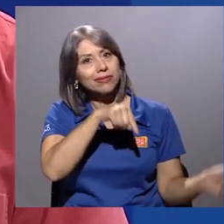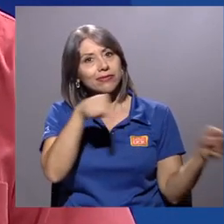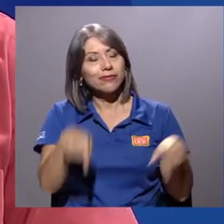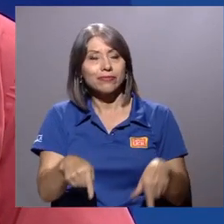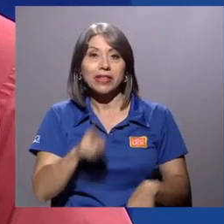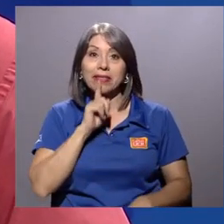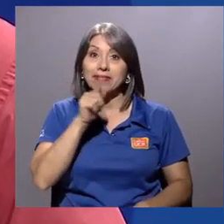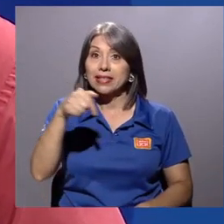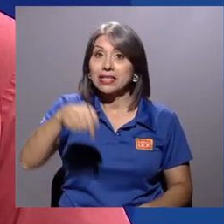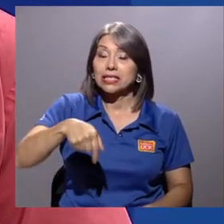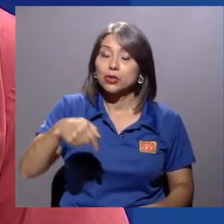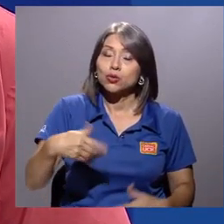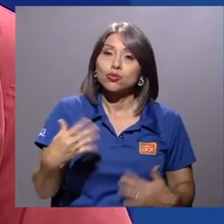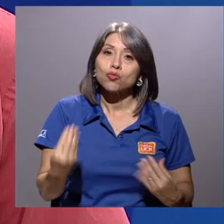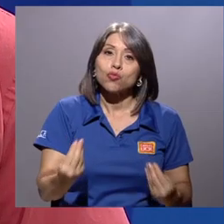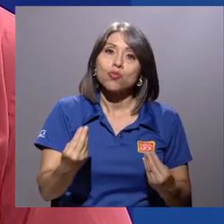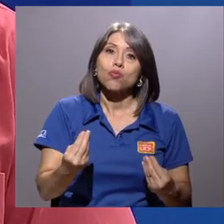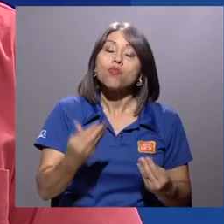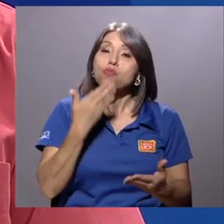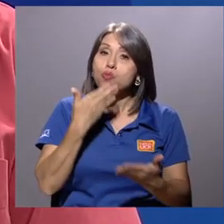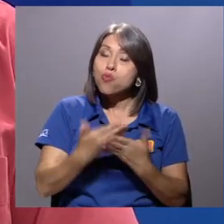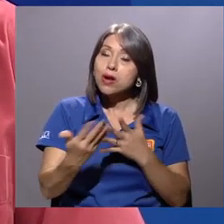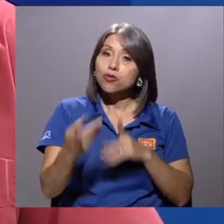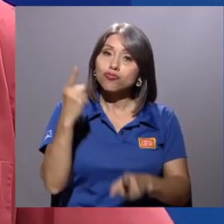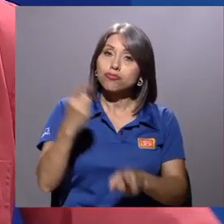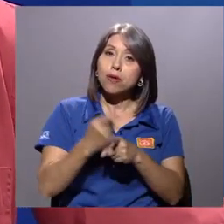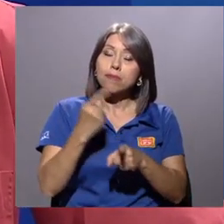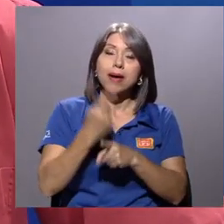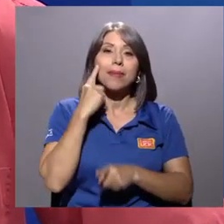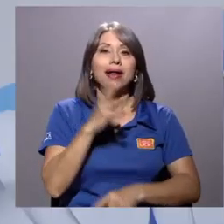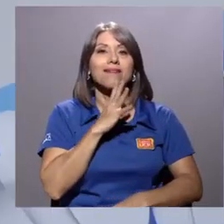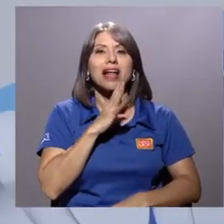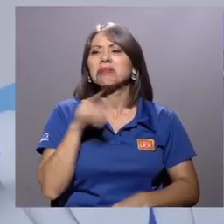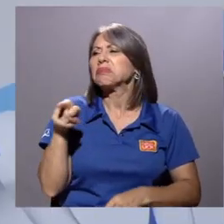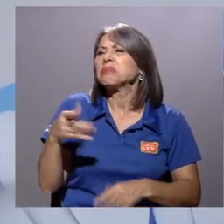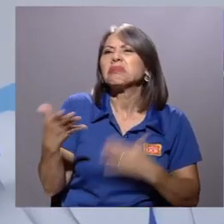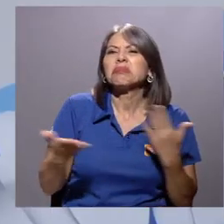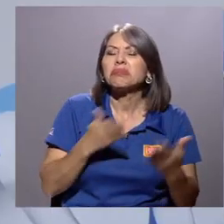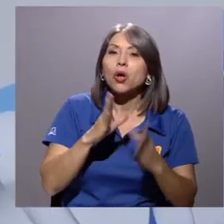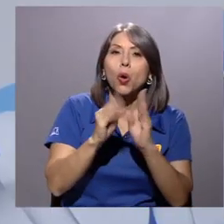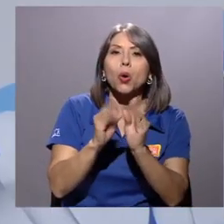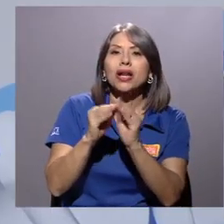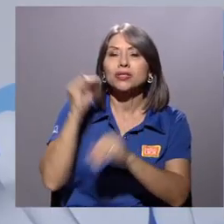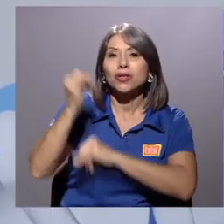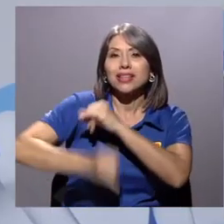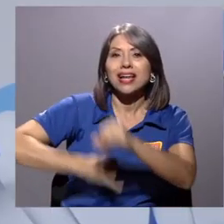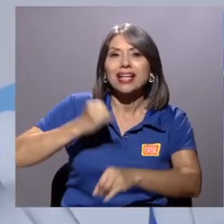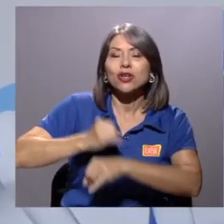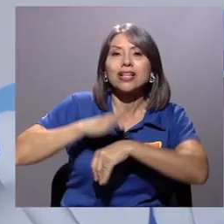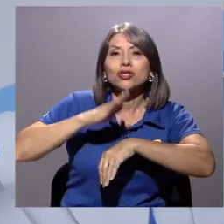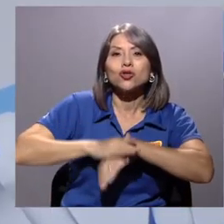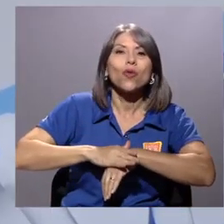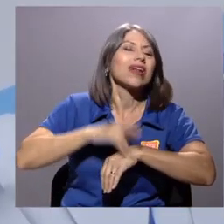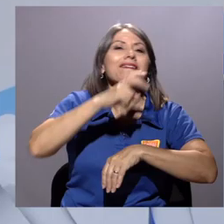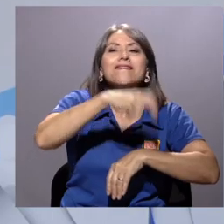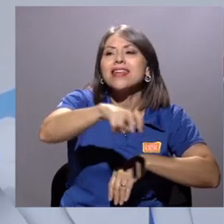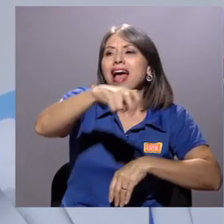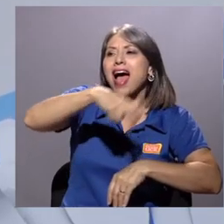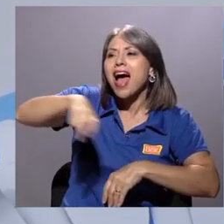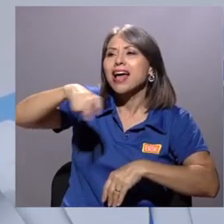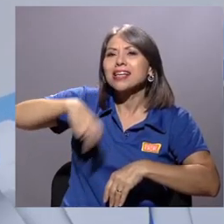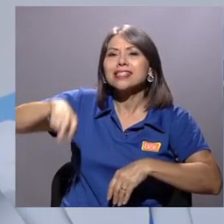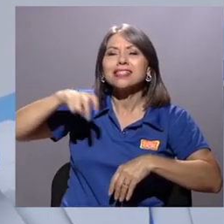La verdad es un espacio muy apropiado para hablar de estas cosas. ¿De qué se trata el congreso internacional sobre viajes,